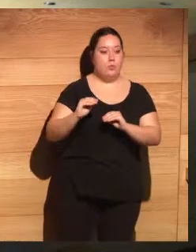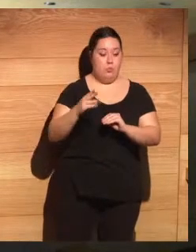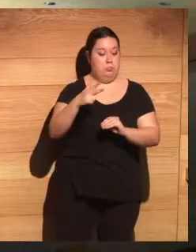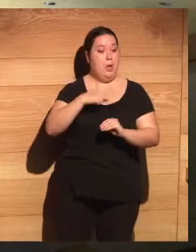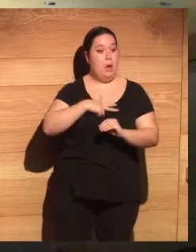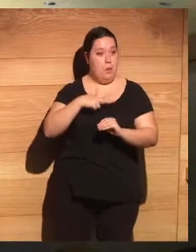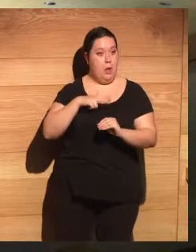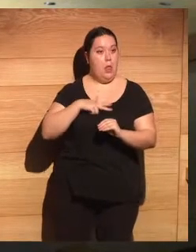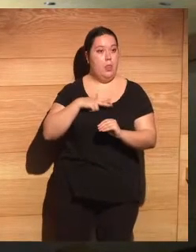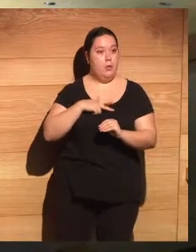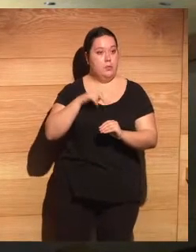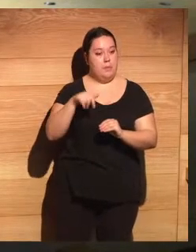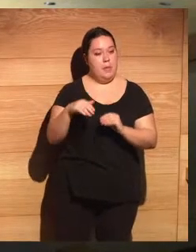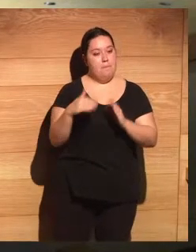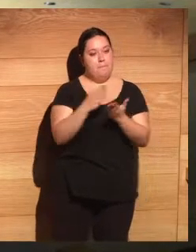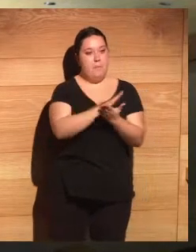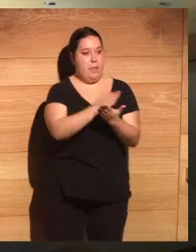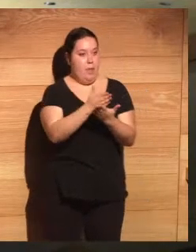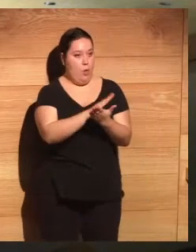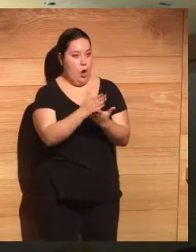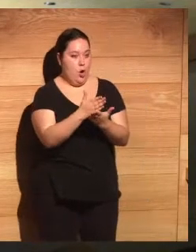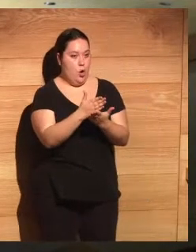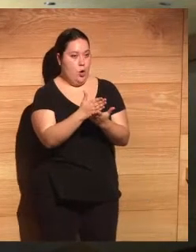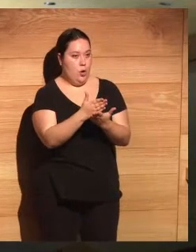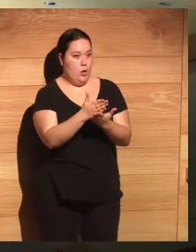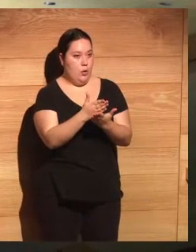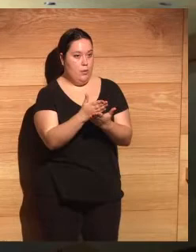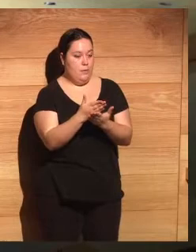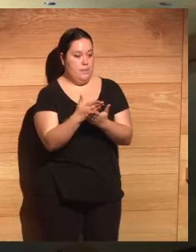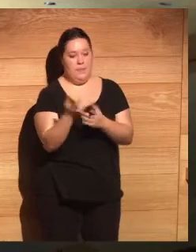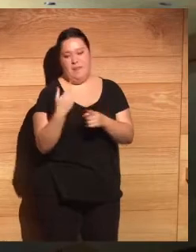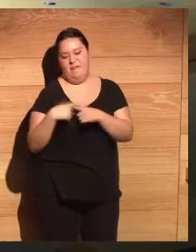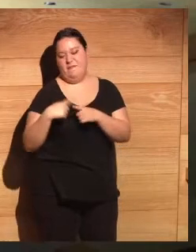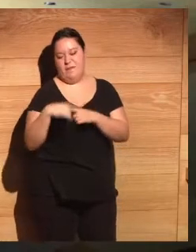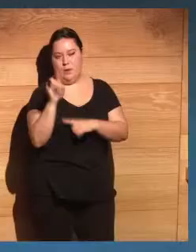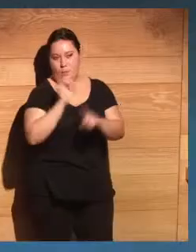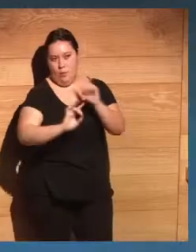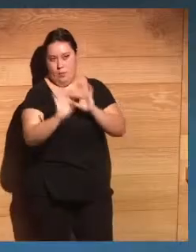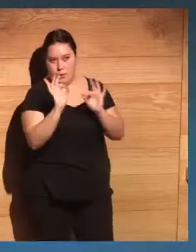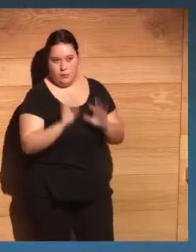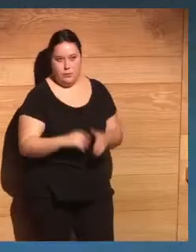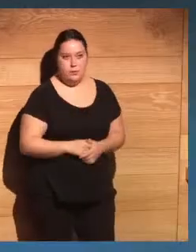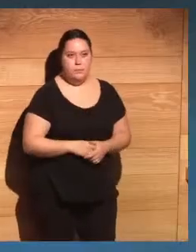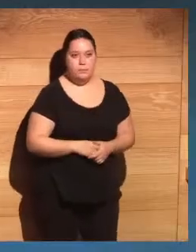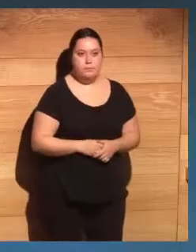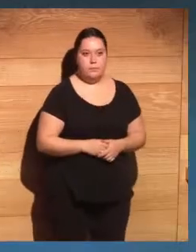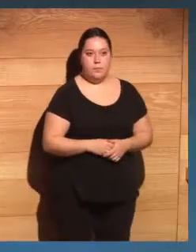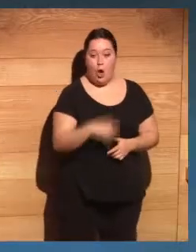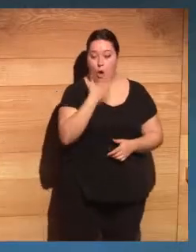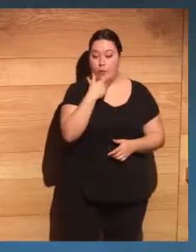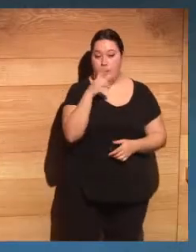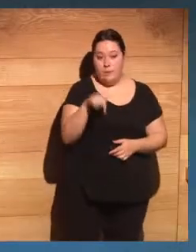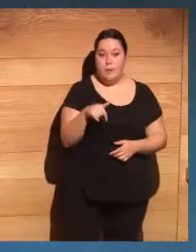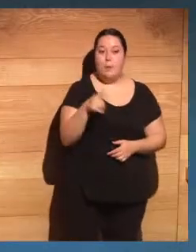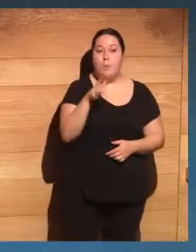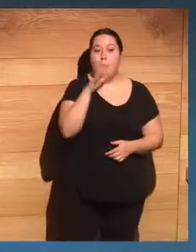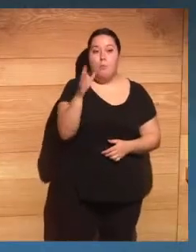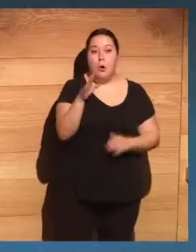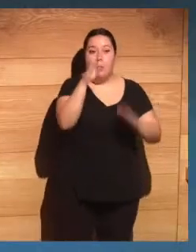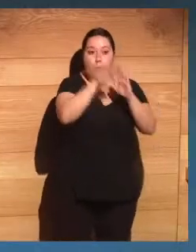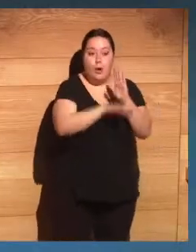abogado y como mediador en diferentes conflictos. Y también lo pueden conocer por el programa que hace